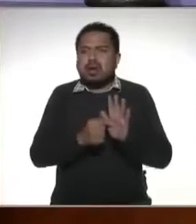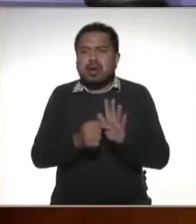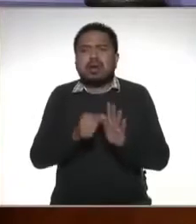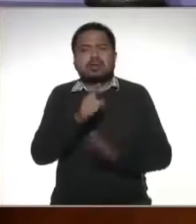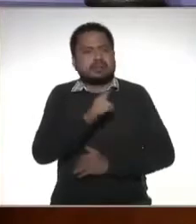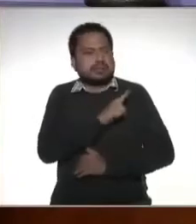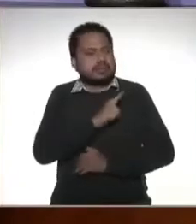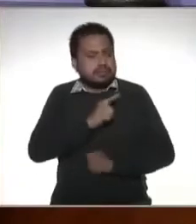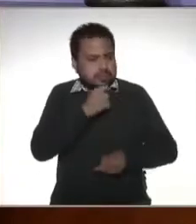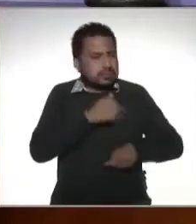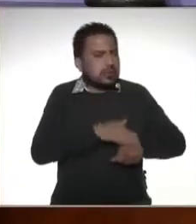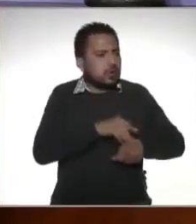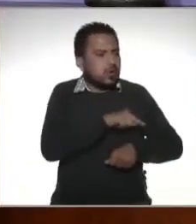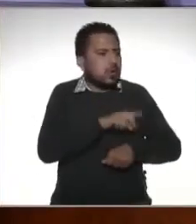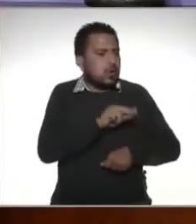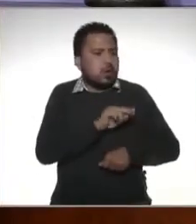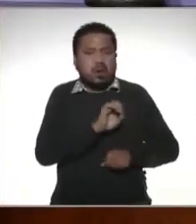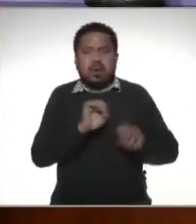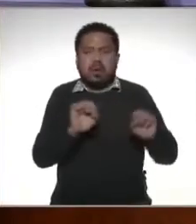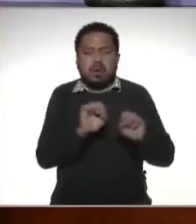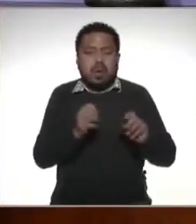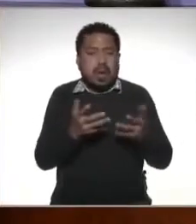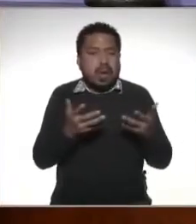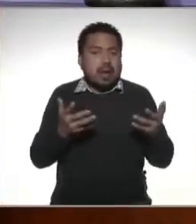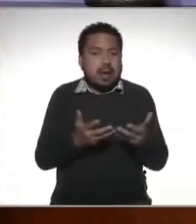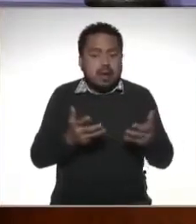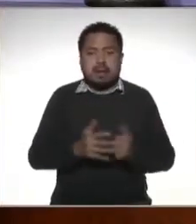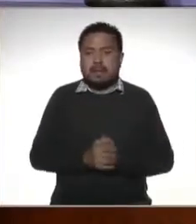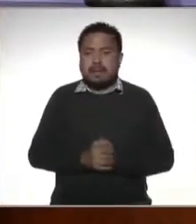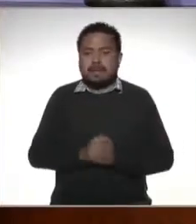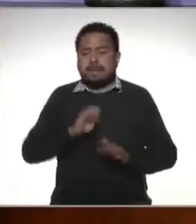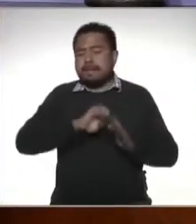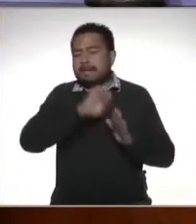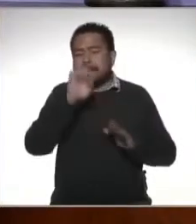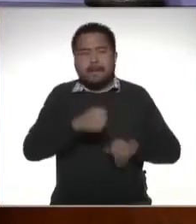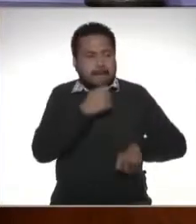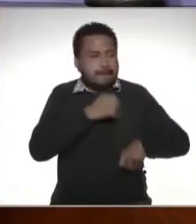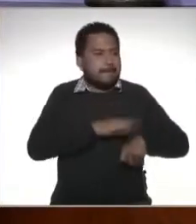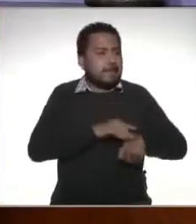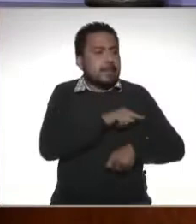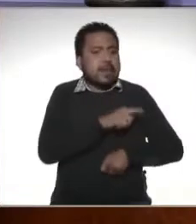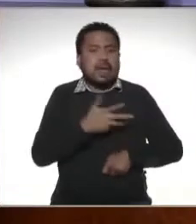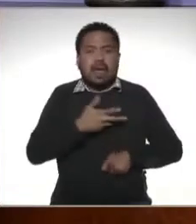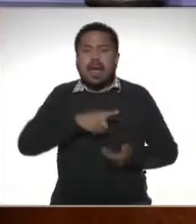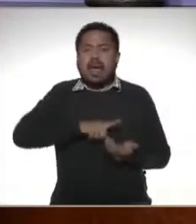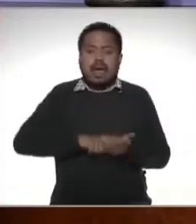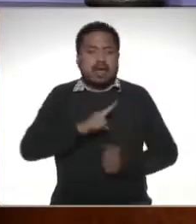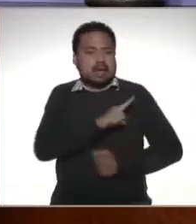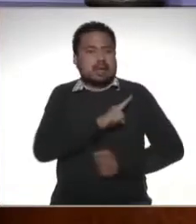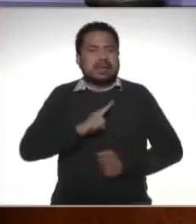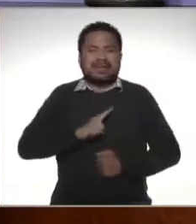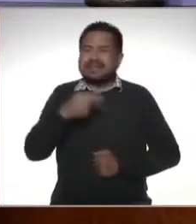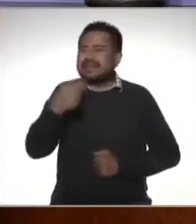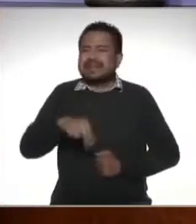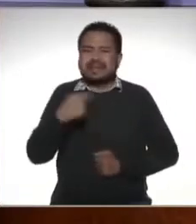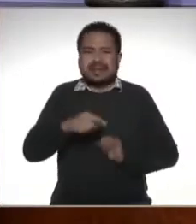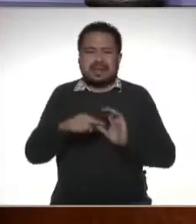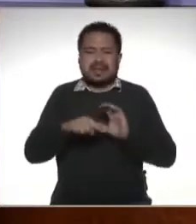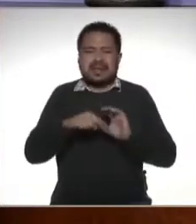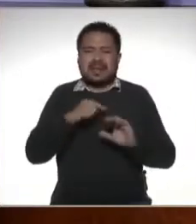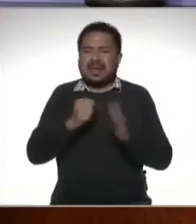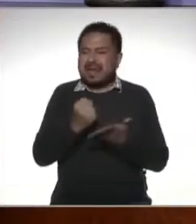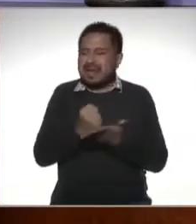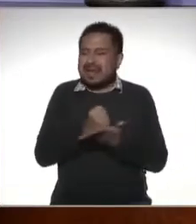lo que tiene que no ha cumplido inclusive le va a decir por ejemplo si tiene algún adeudo si tiene un que se llaman créditos